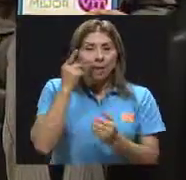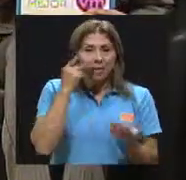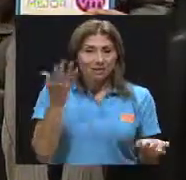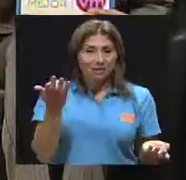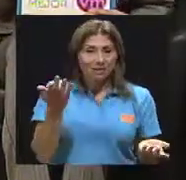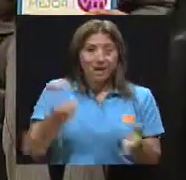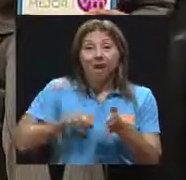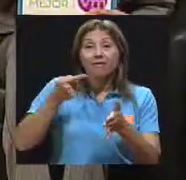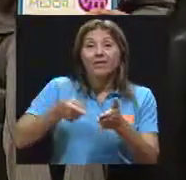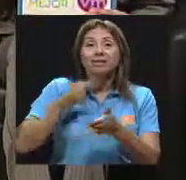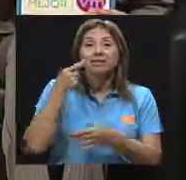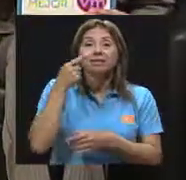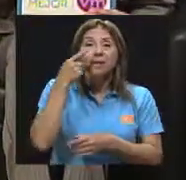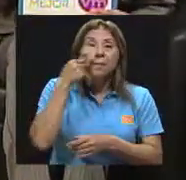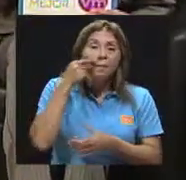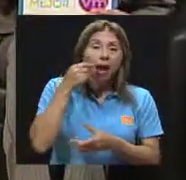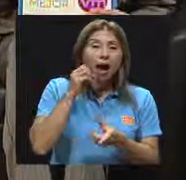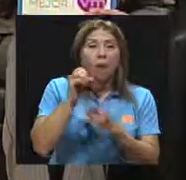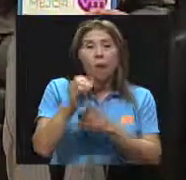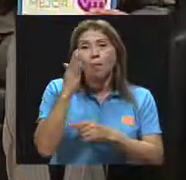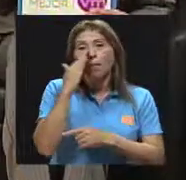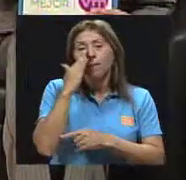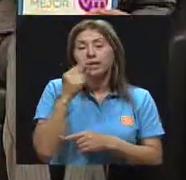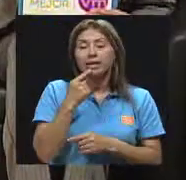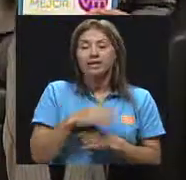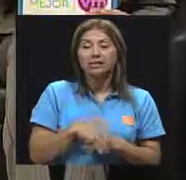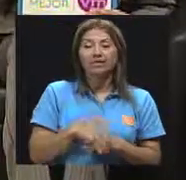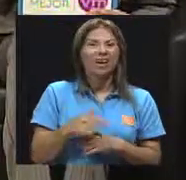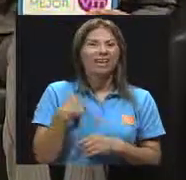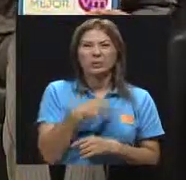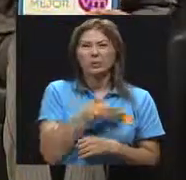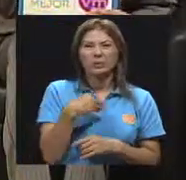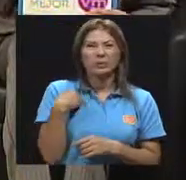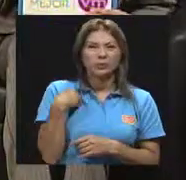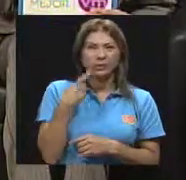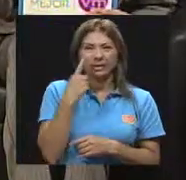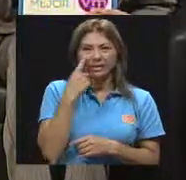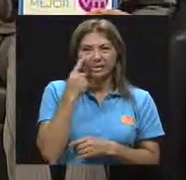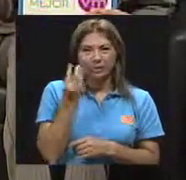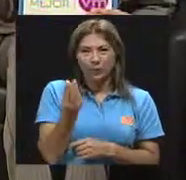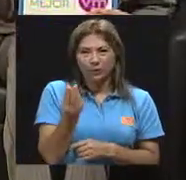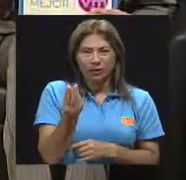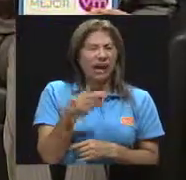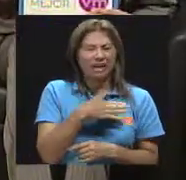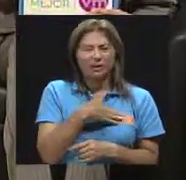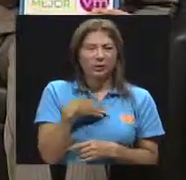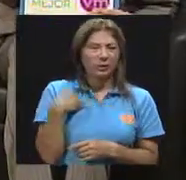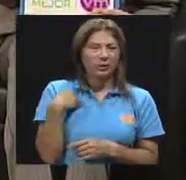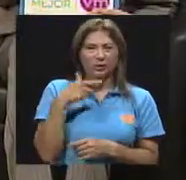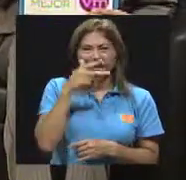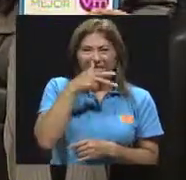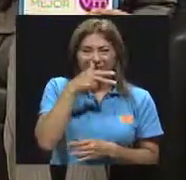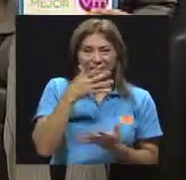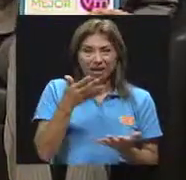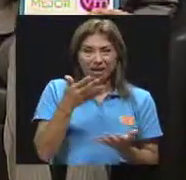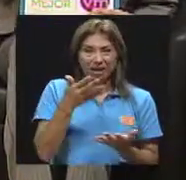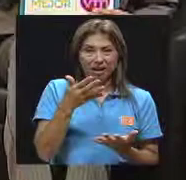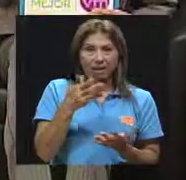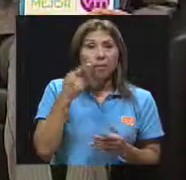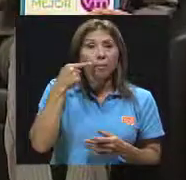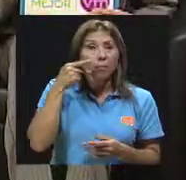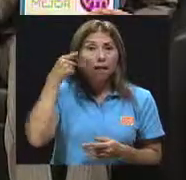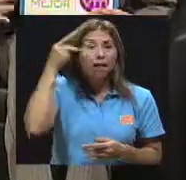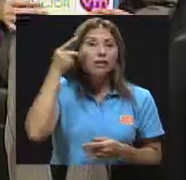papás y mamás que manifiestan no me gusta la cebolla, no me gusta el chile y lo externan. Y como decíamos al inicio de esta conversación, pues el ejemplo hay que